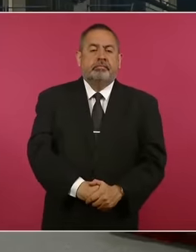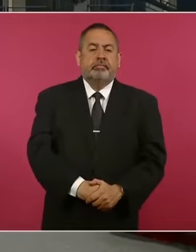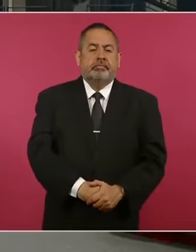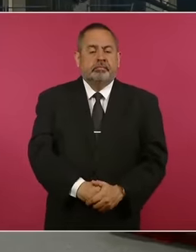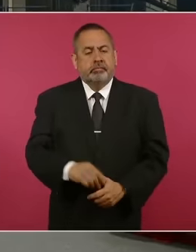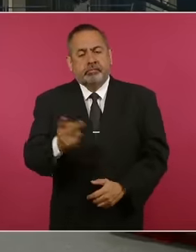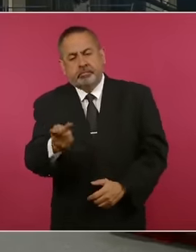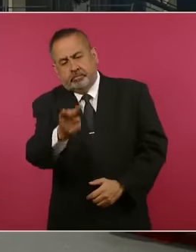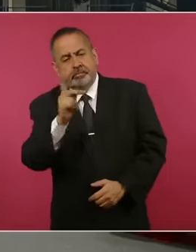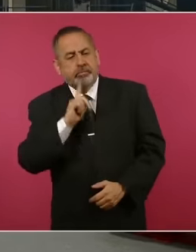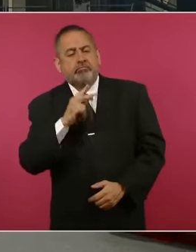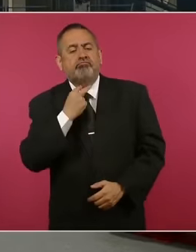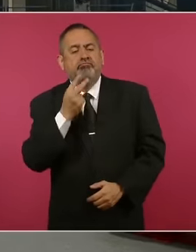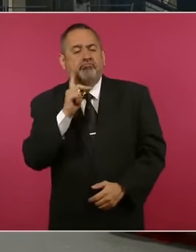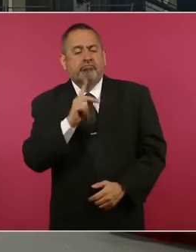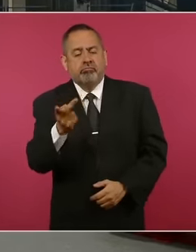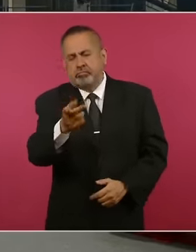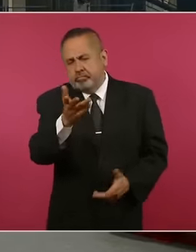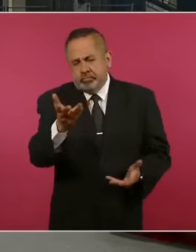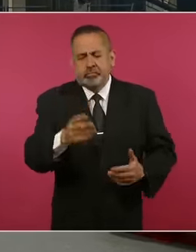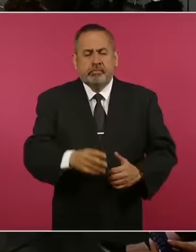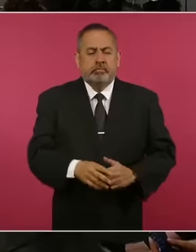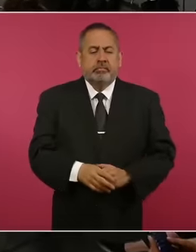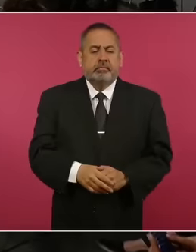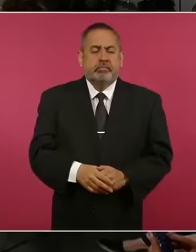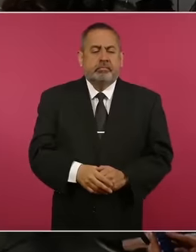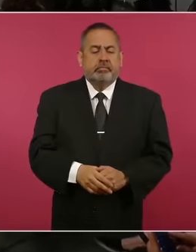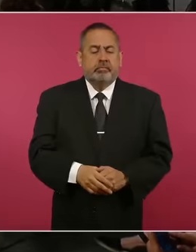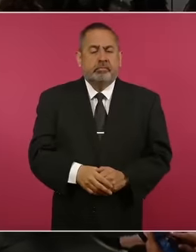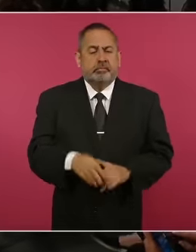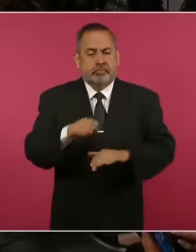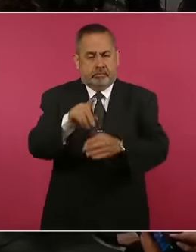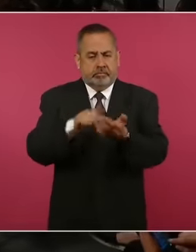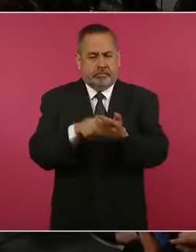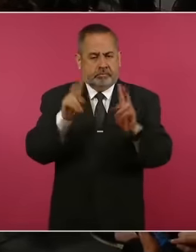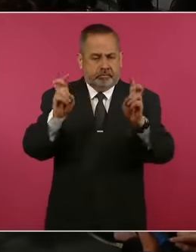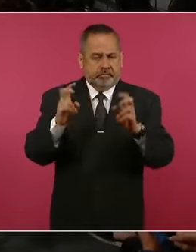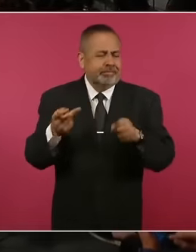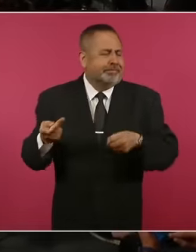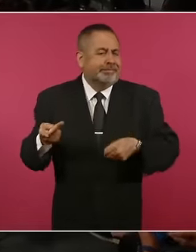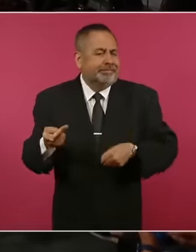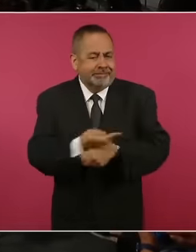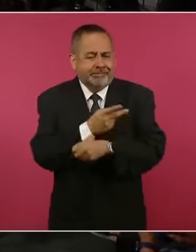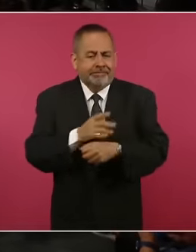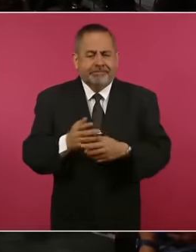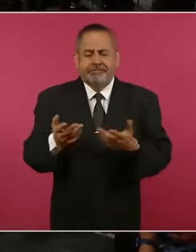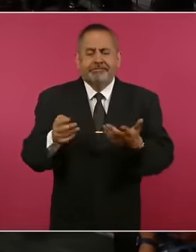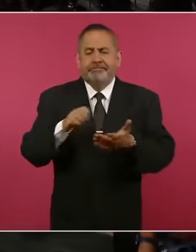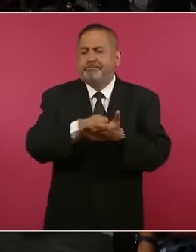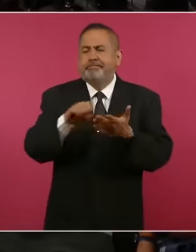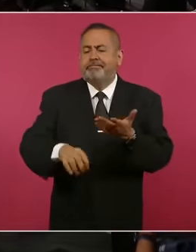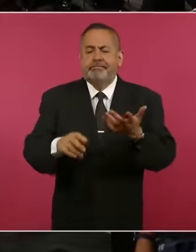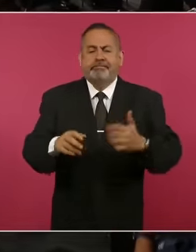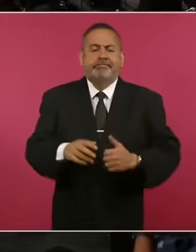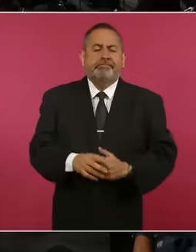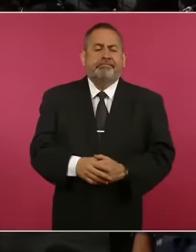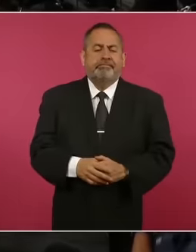Señor presidente, bueno, en torno a este tema, ¿qué pasaría con las personas,